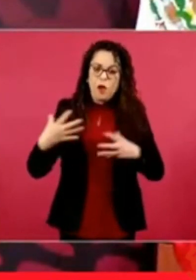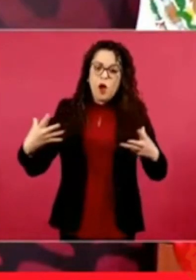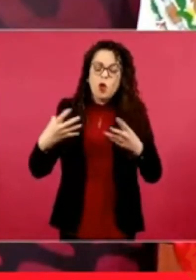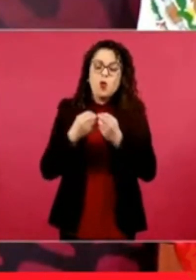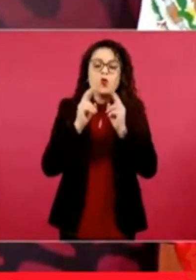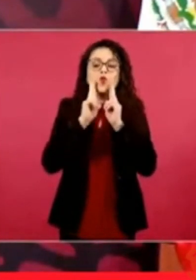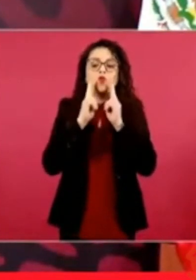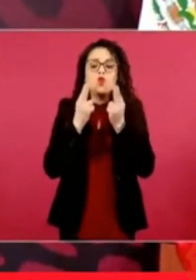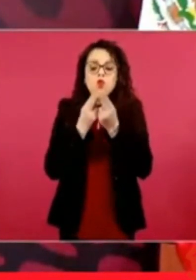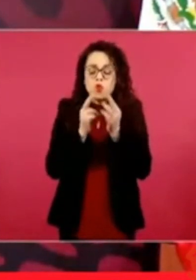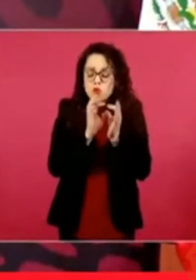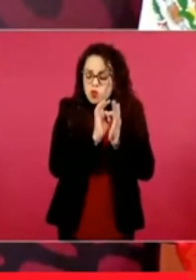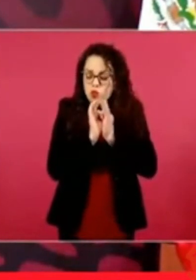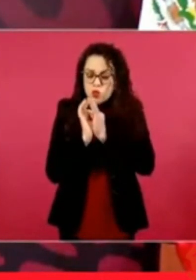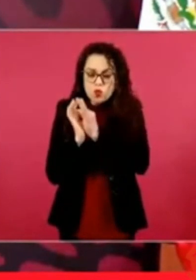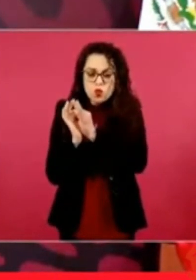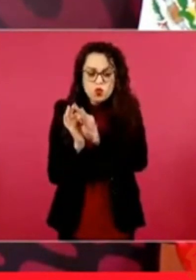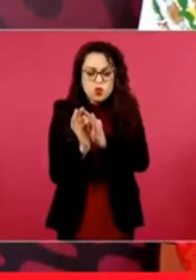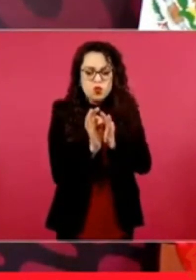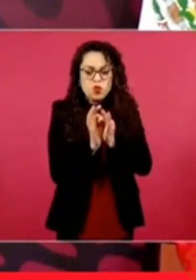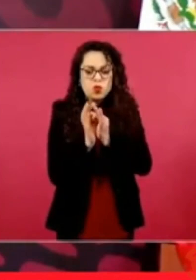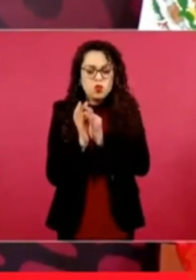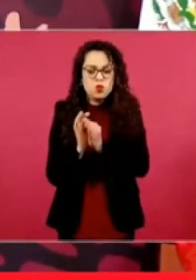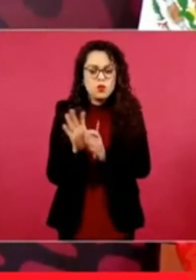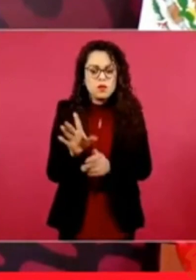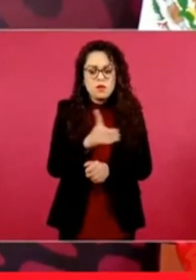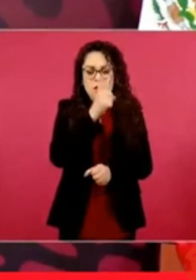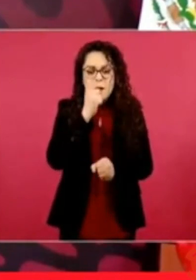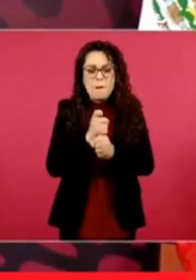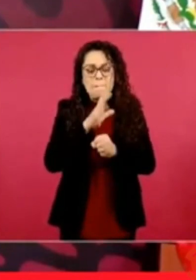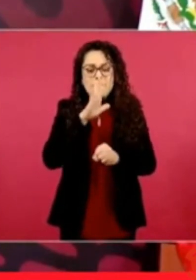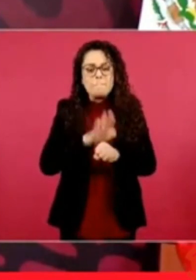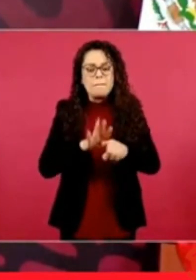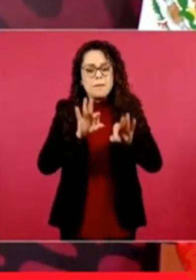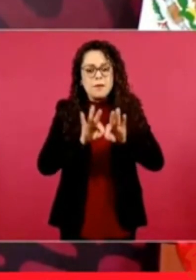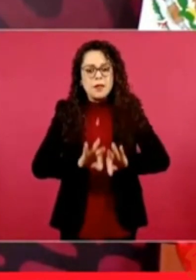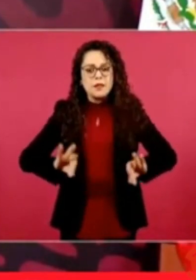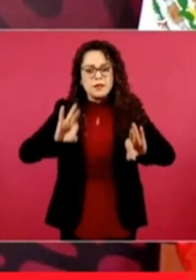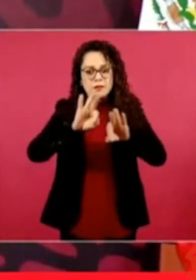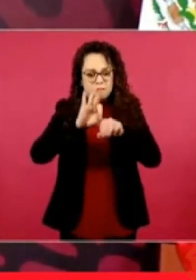familia mexicana sea la principal institución de seguridad social.